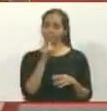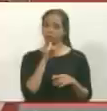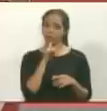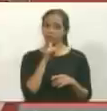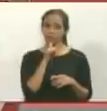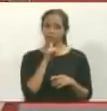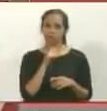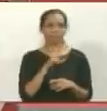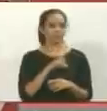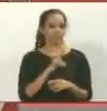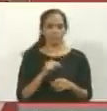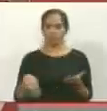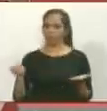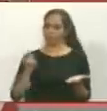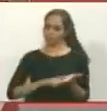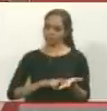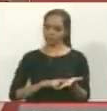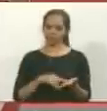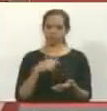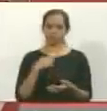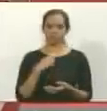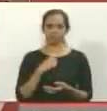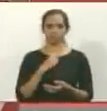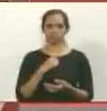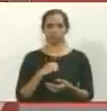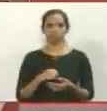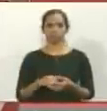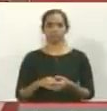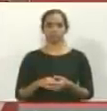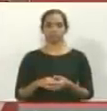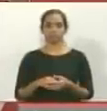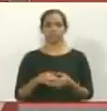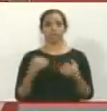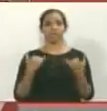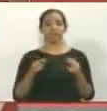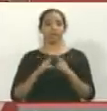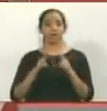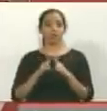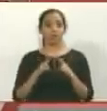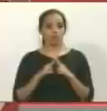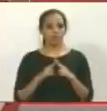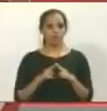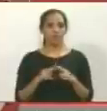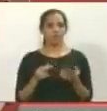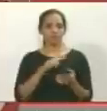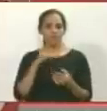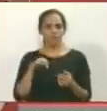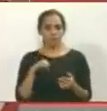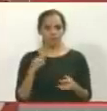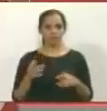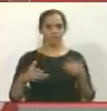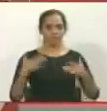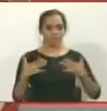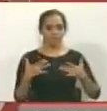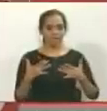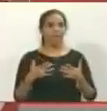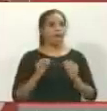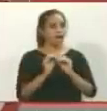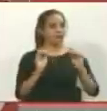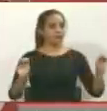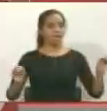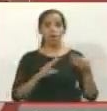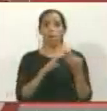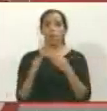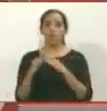no volverá a ocurrir. Ya conocen que nuestro estilo salesiano es implicar a toda la comunidad en las decisiones e